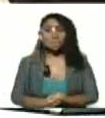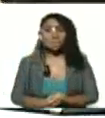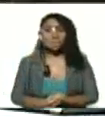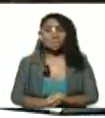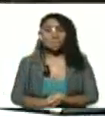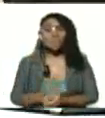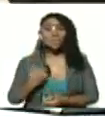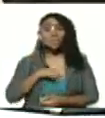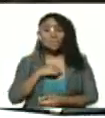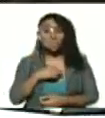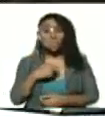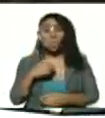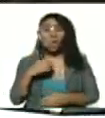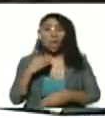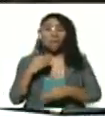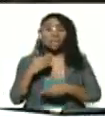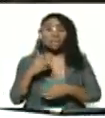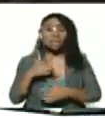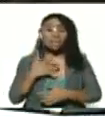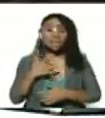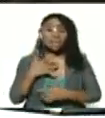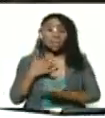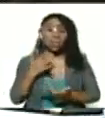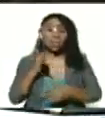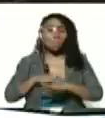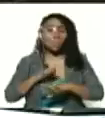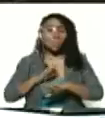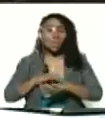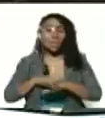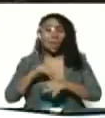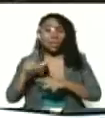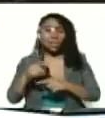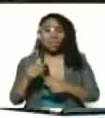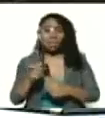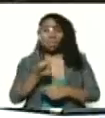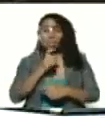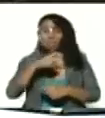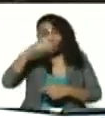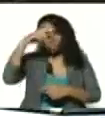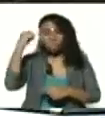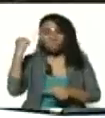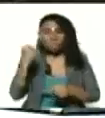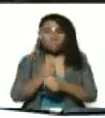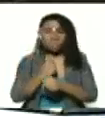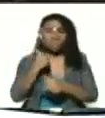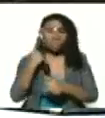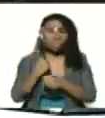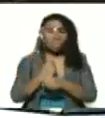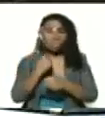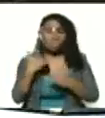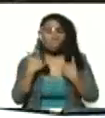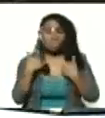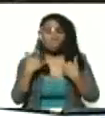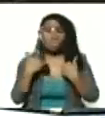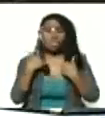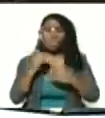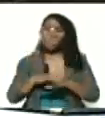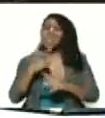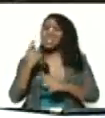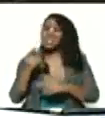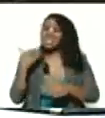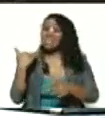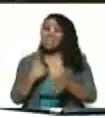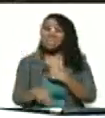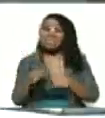hemos pasado, ¿cómo que se dice? Roncha. ¿Qué se dice? ¿Por qué se dice así que se ha